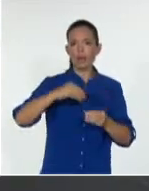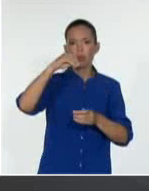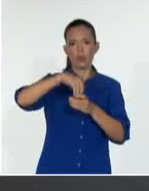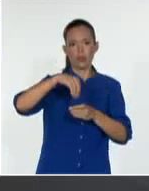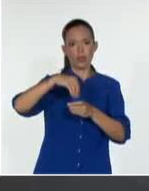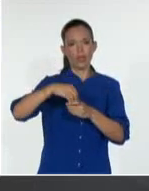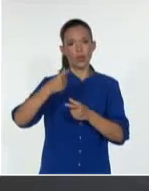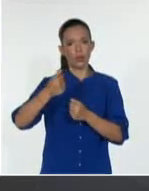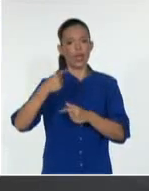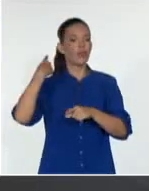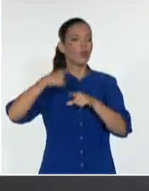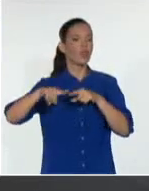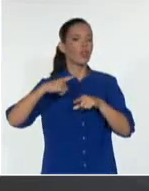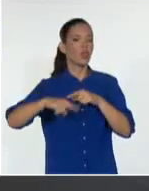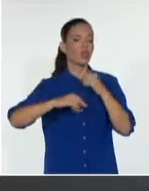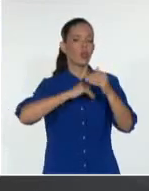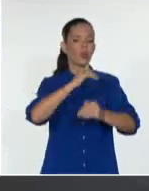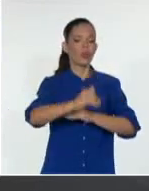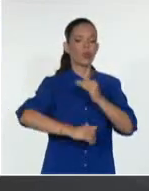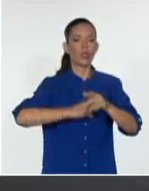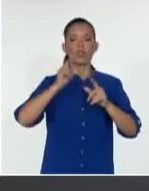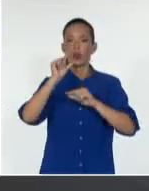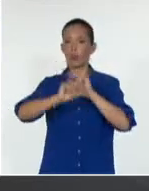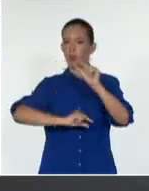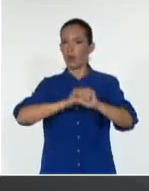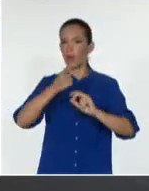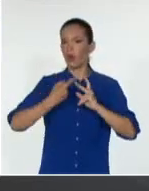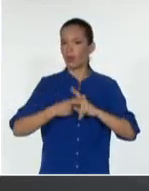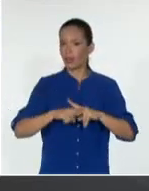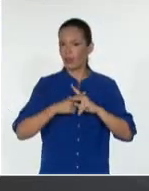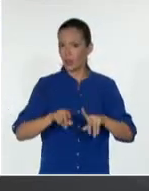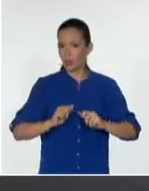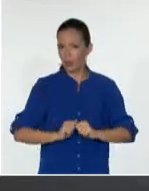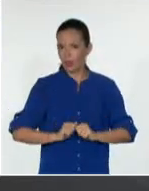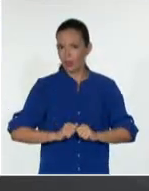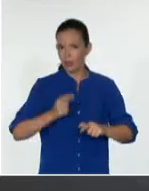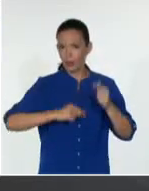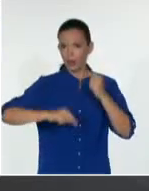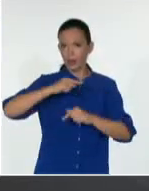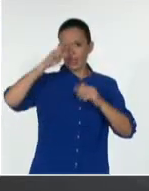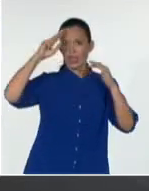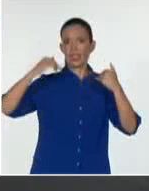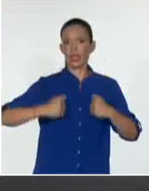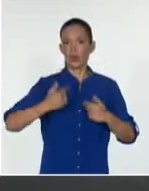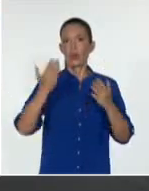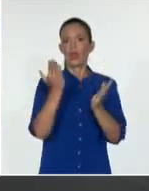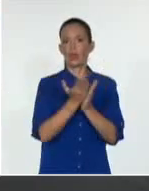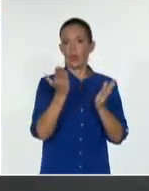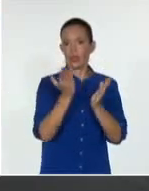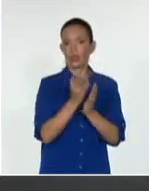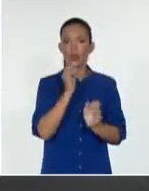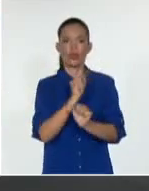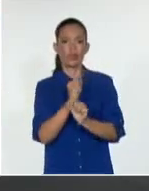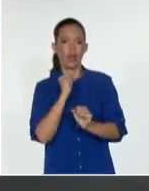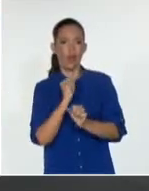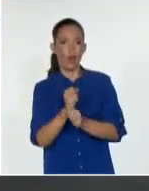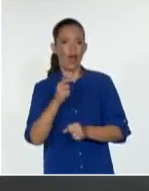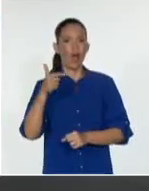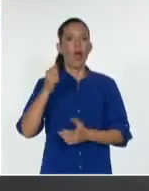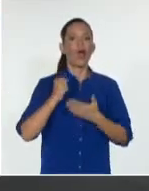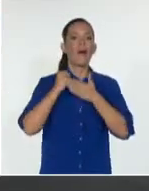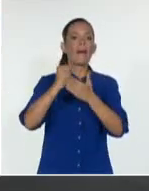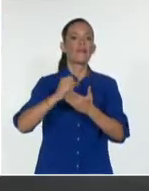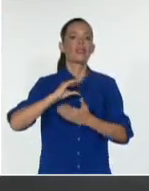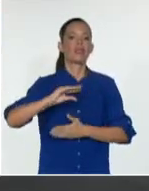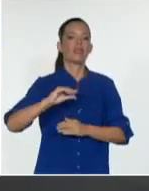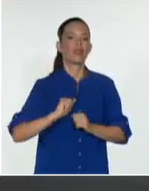destrabados y que van al corazón de los problemas. Salud, educación, trabajo, pensiones. Pero es más fácil decir que no hace nada y que